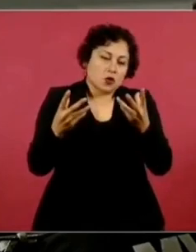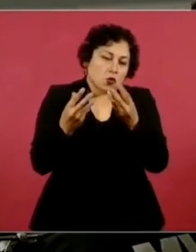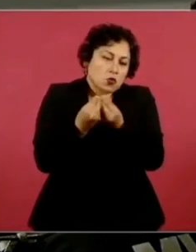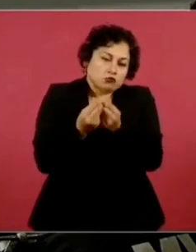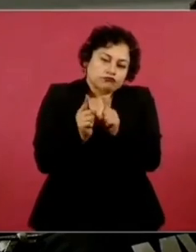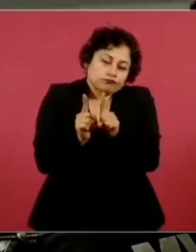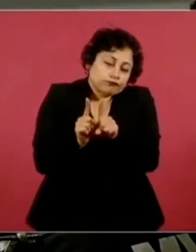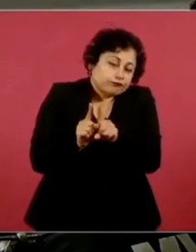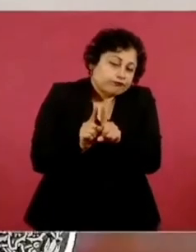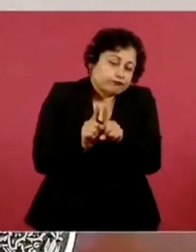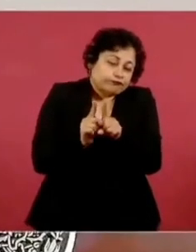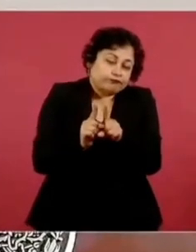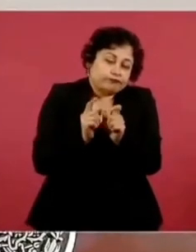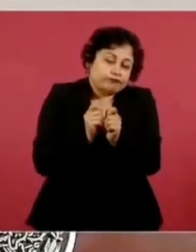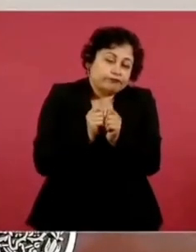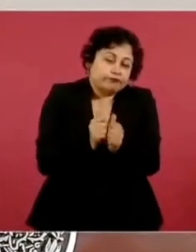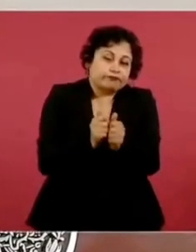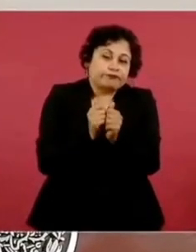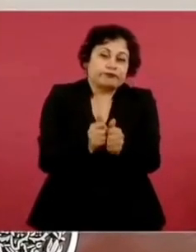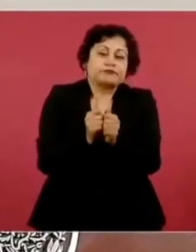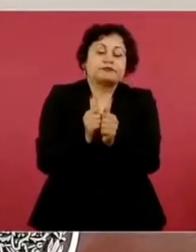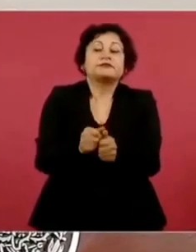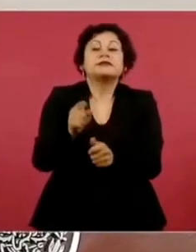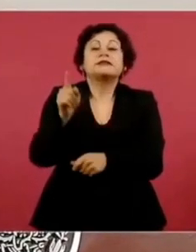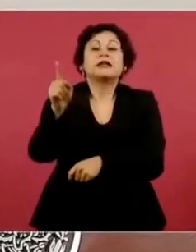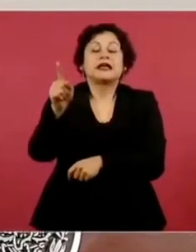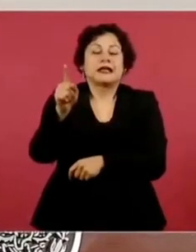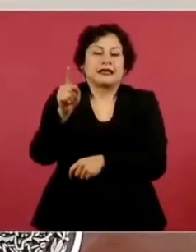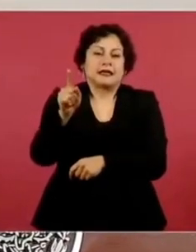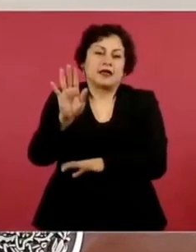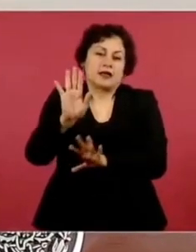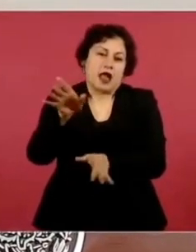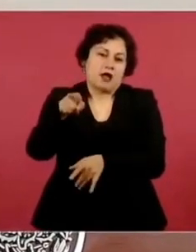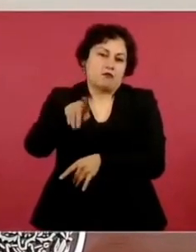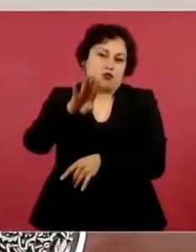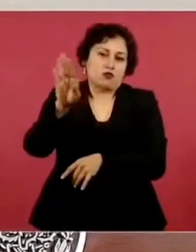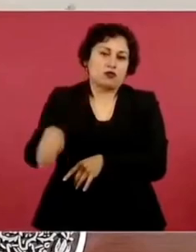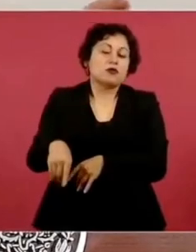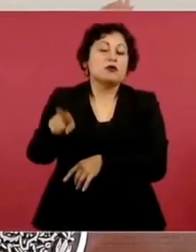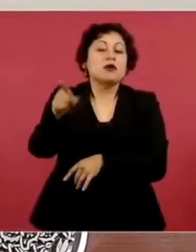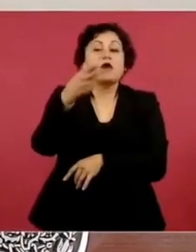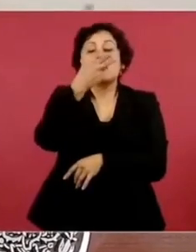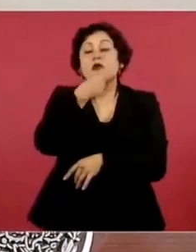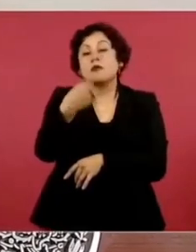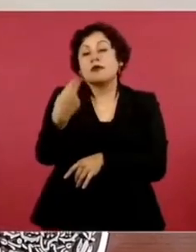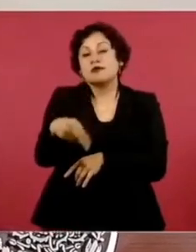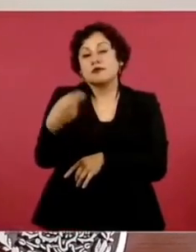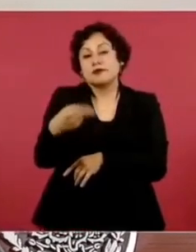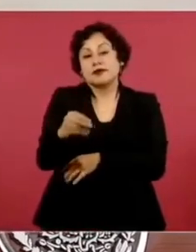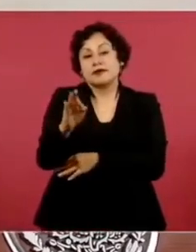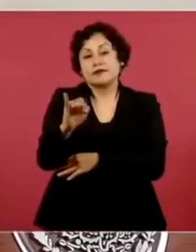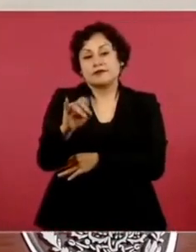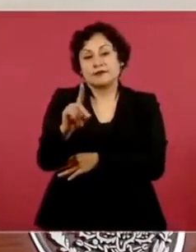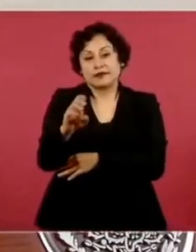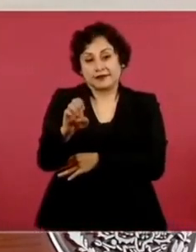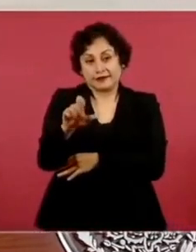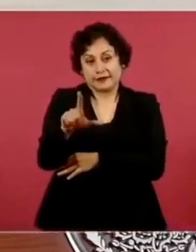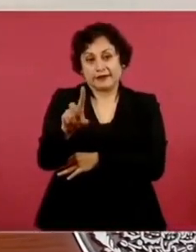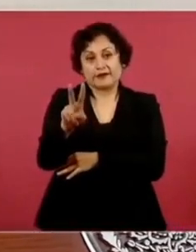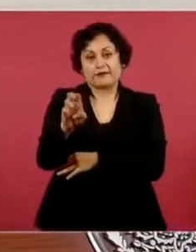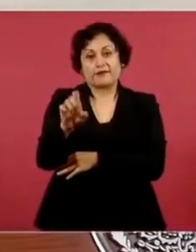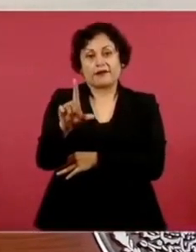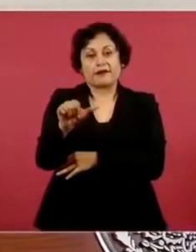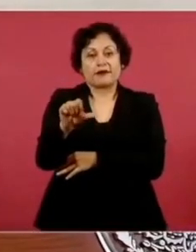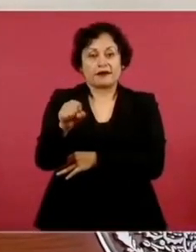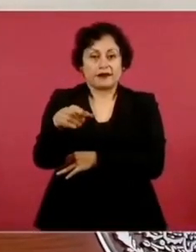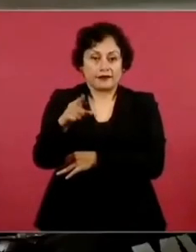Fidel Velázquez lo distinguía mucho.